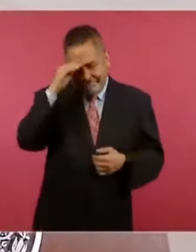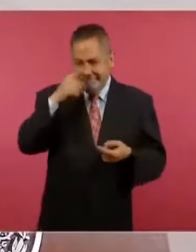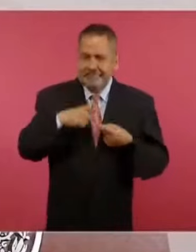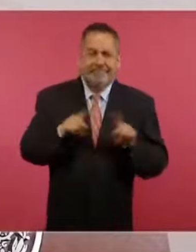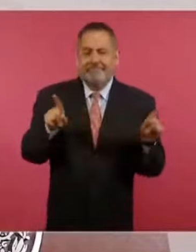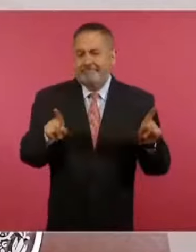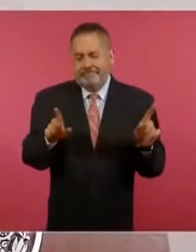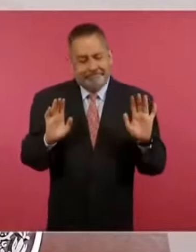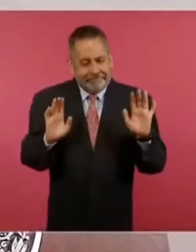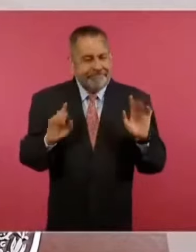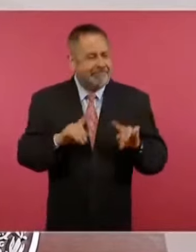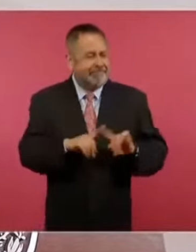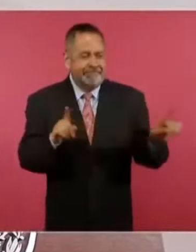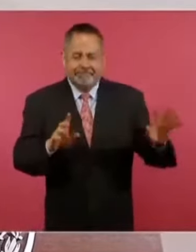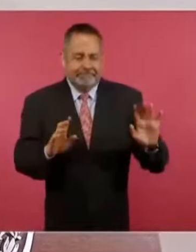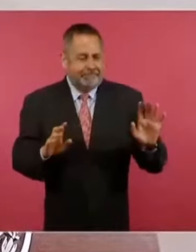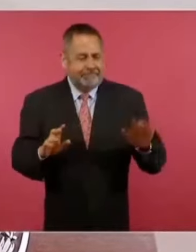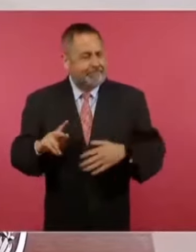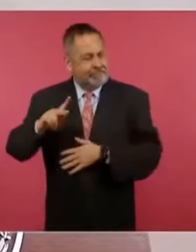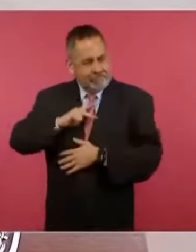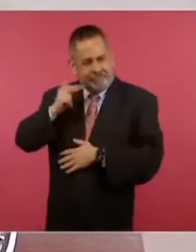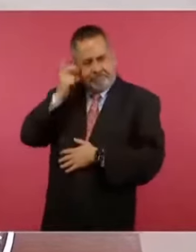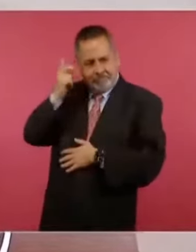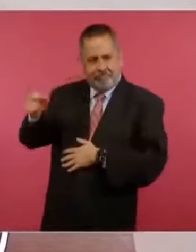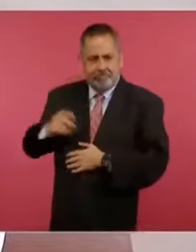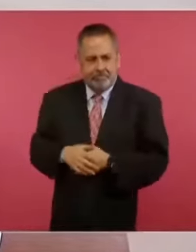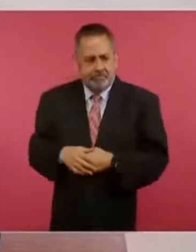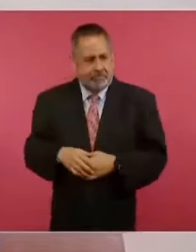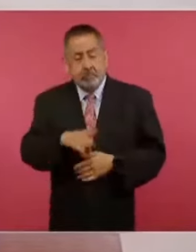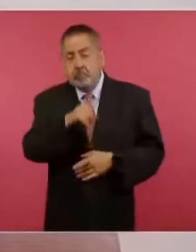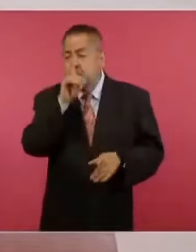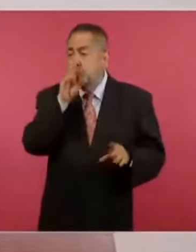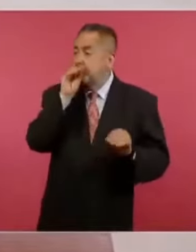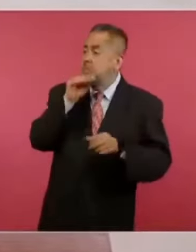no te lo calles.